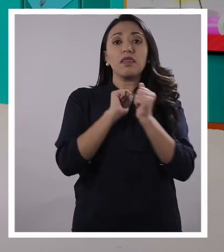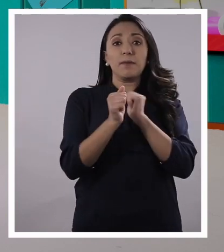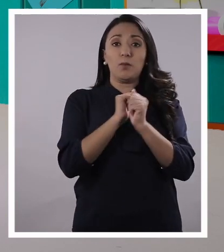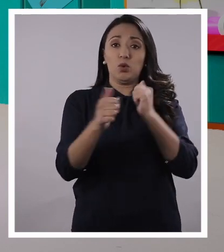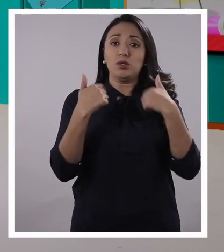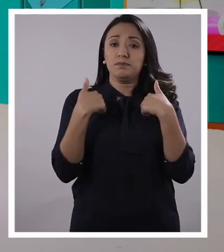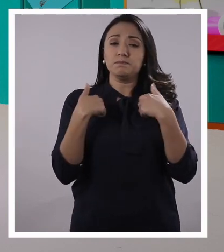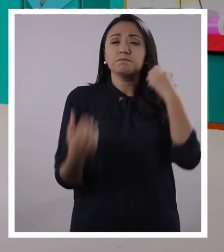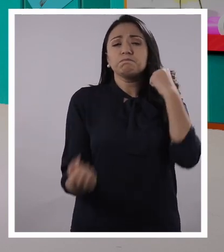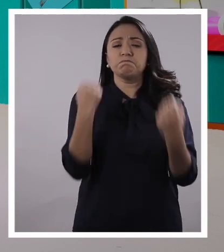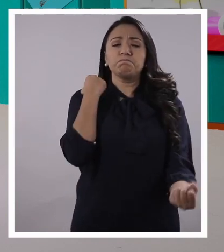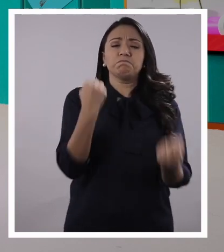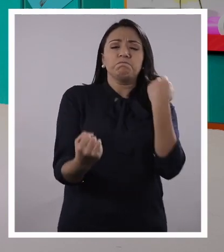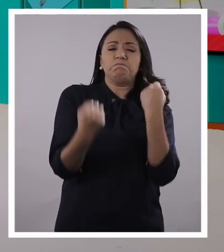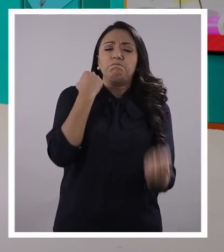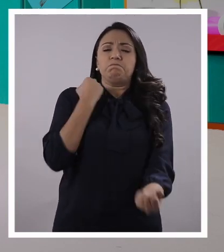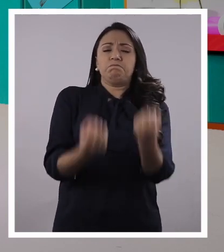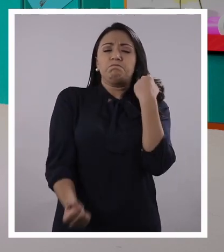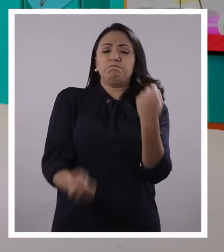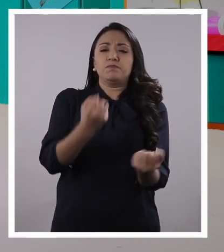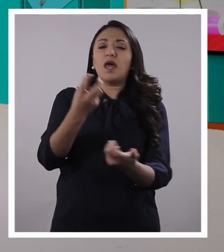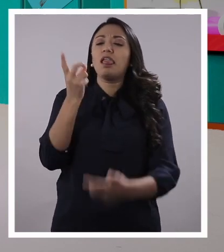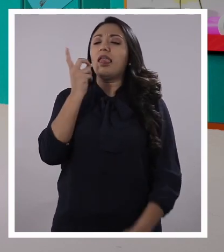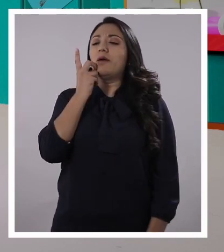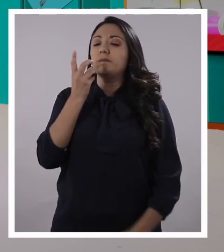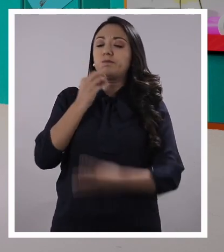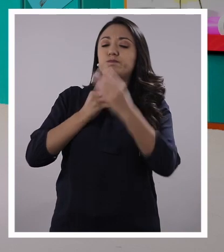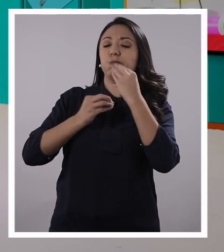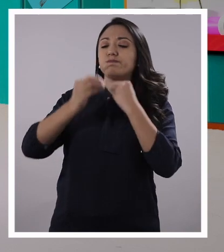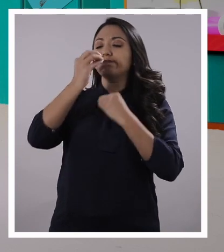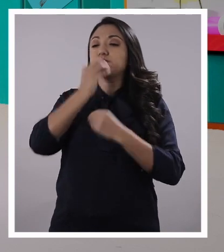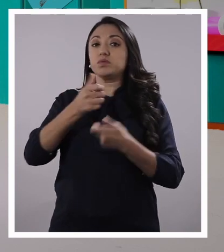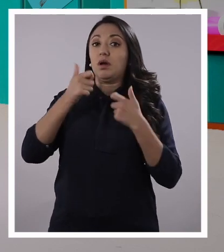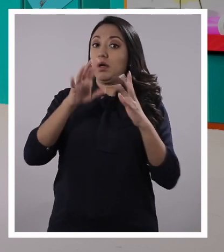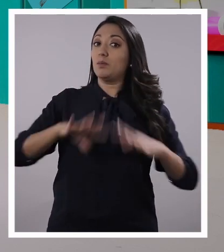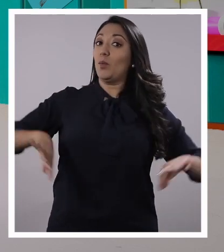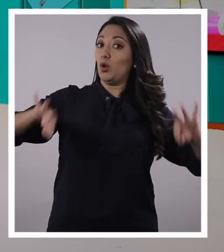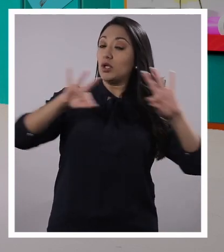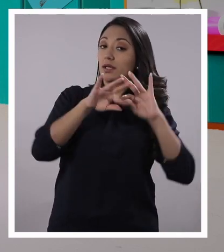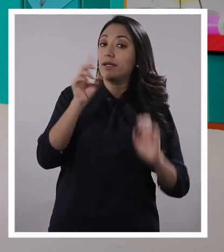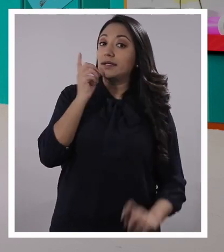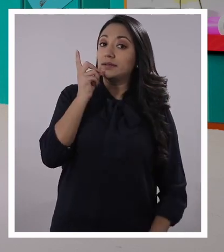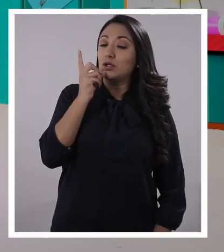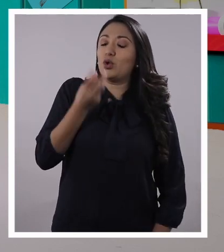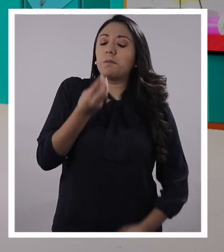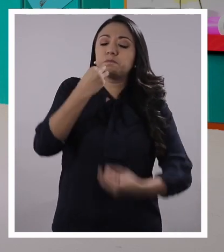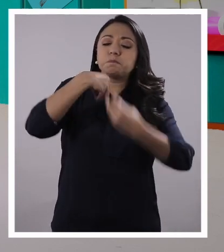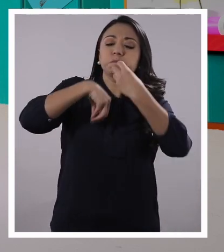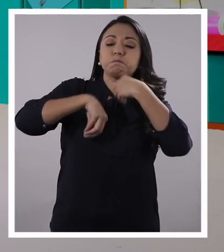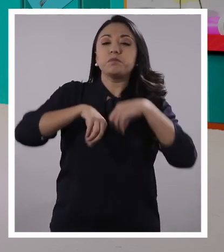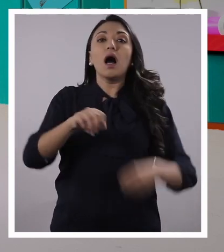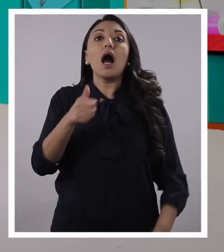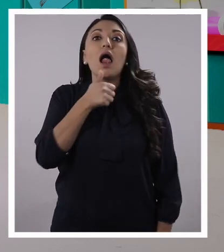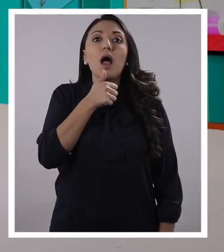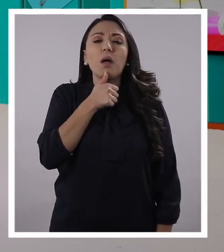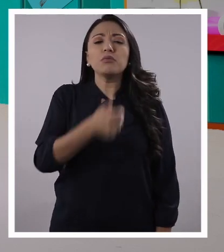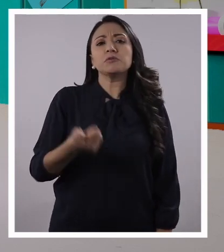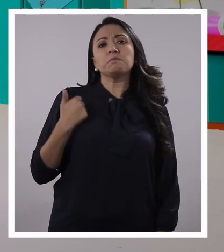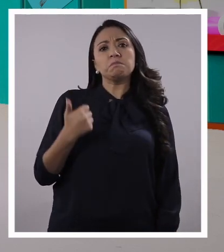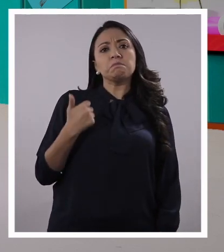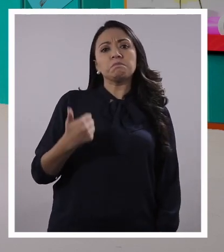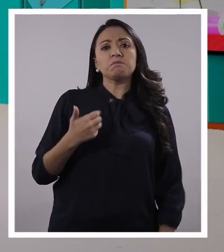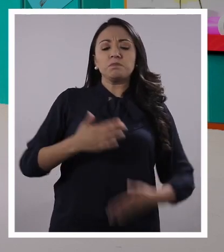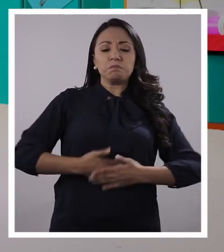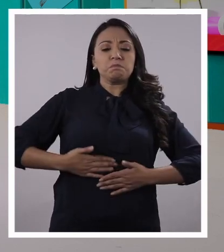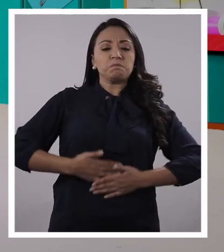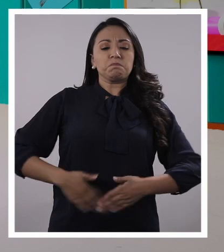muy bueno para nuestro cuerpo. También tomé un buen desayuno porque es la comida más importante del día. Almorcé muy bien, cuidando de que mi